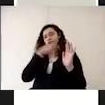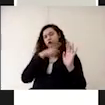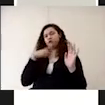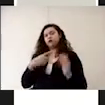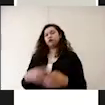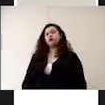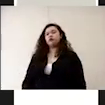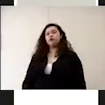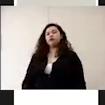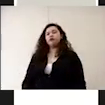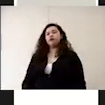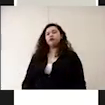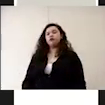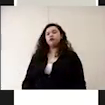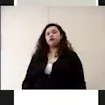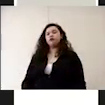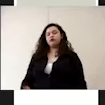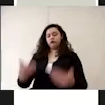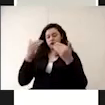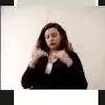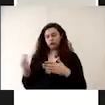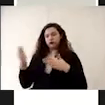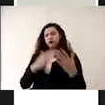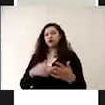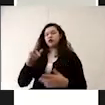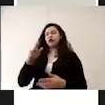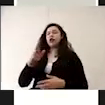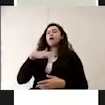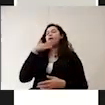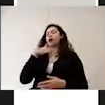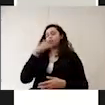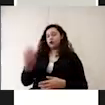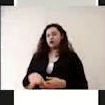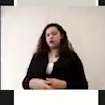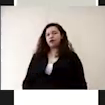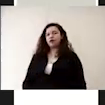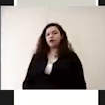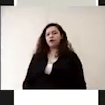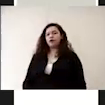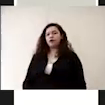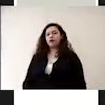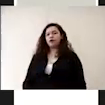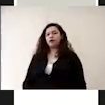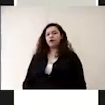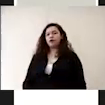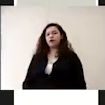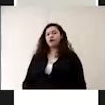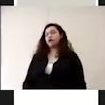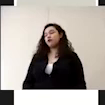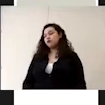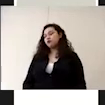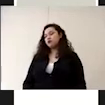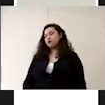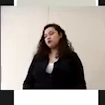Vamos a pasar al siguiente apartado que es el de residuos. Residuos vamos a